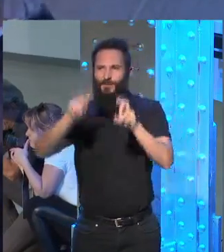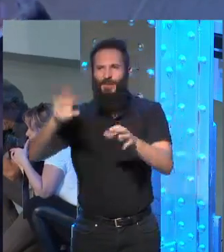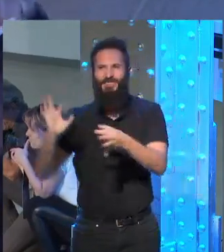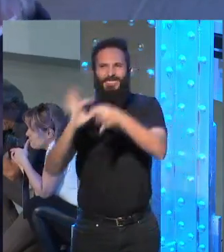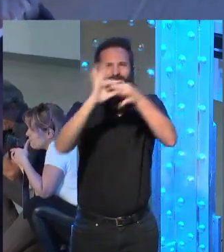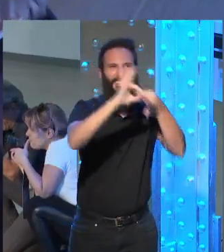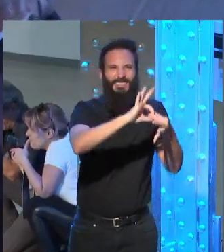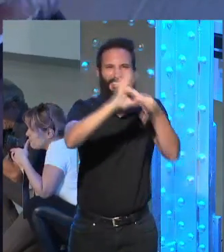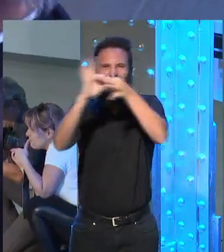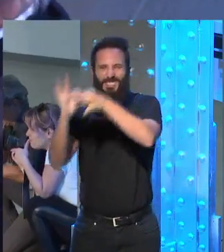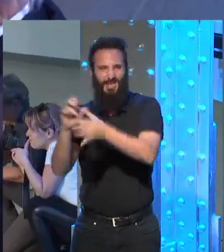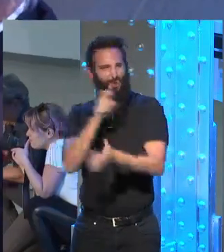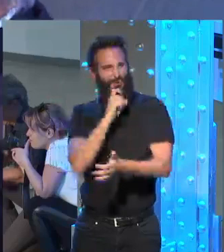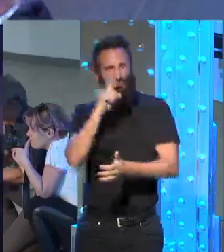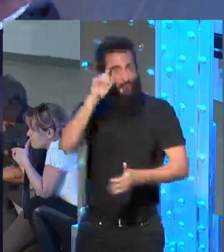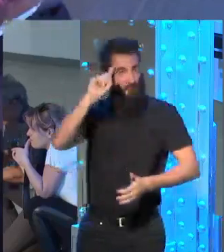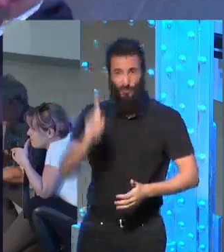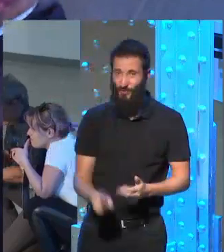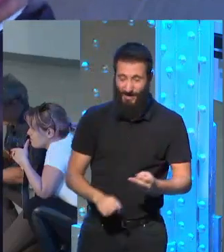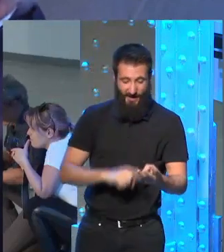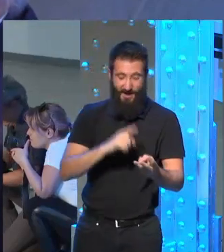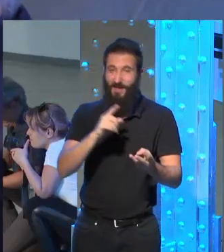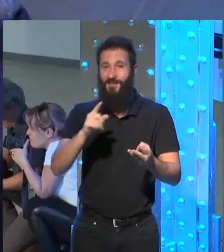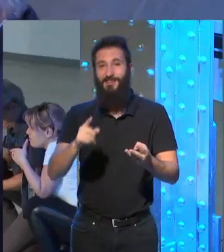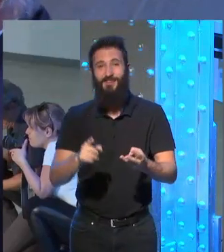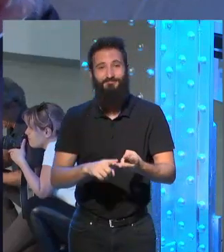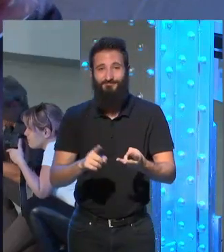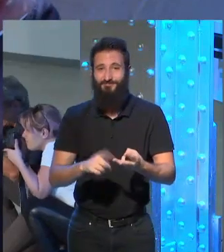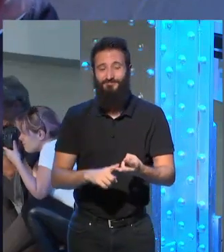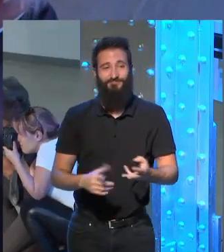los iba a engarzar luego dentro de una totalidad